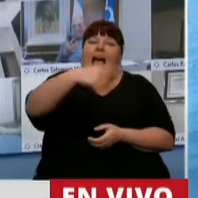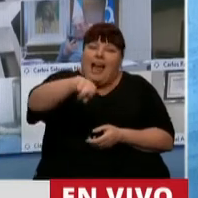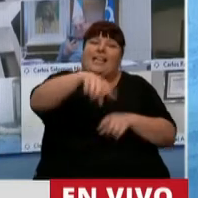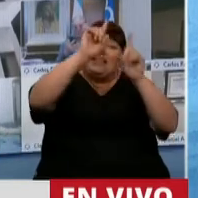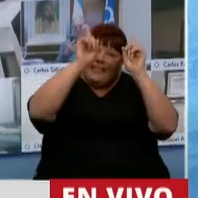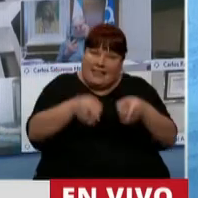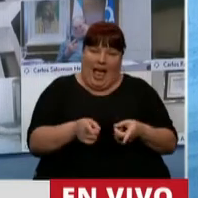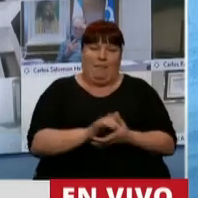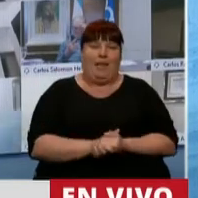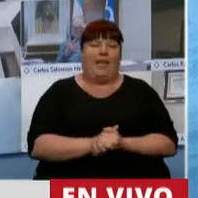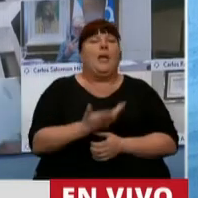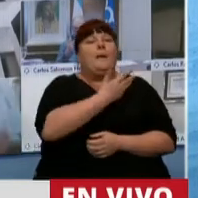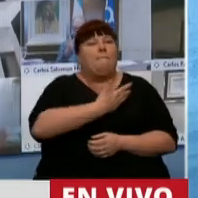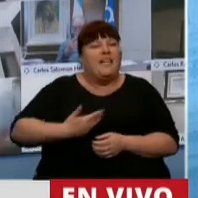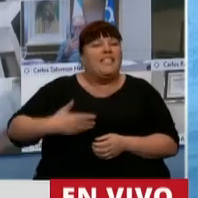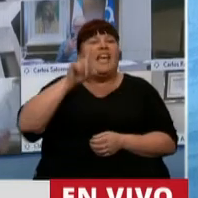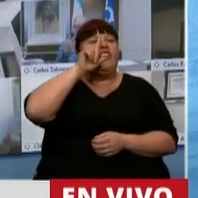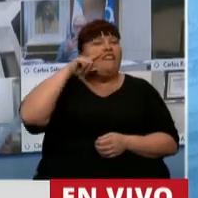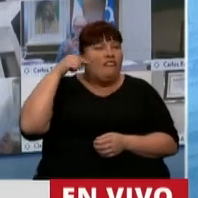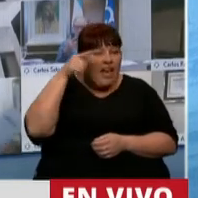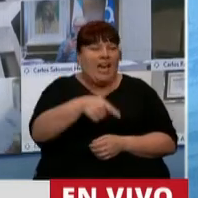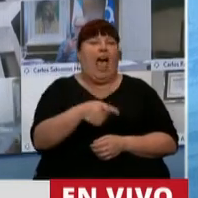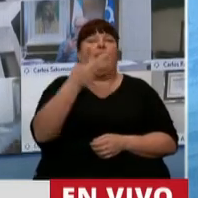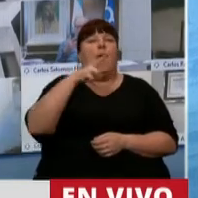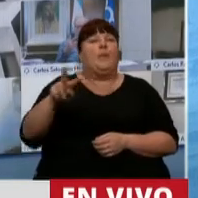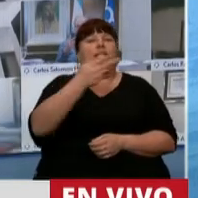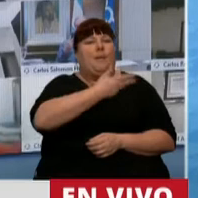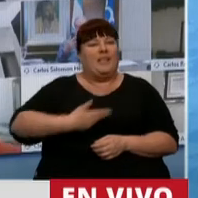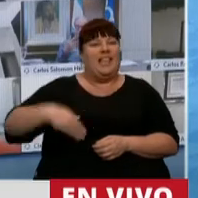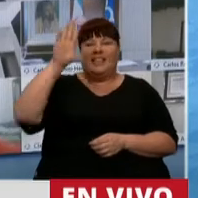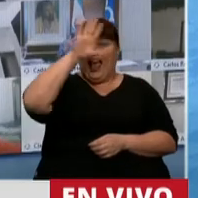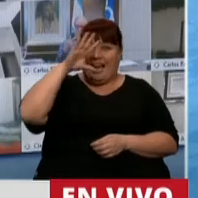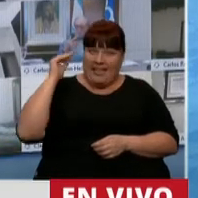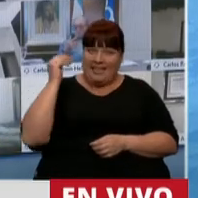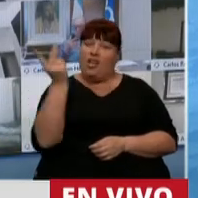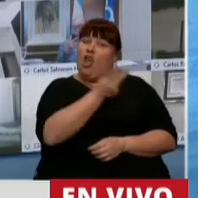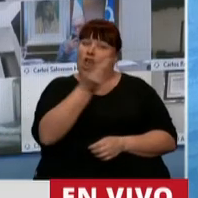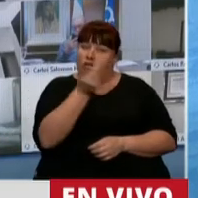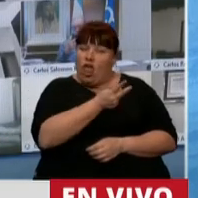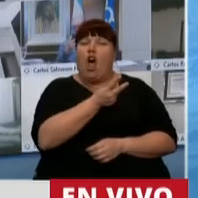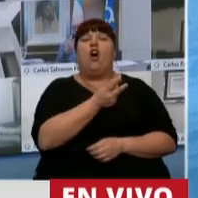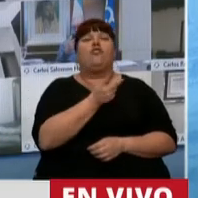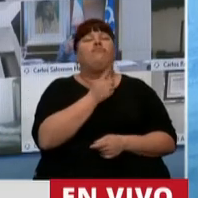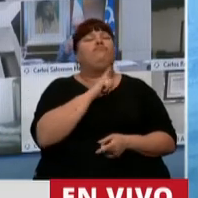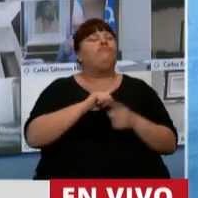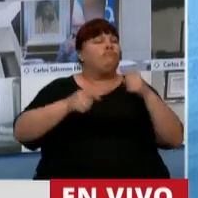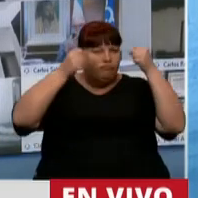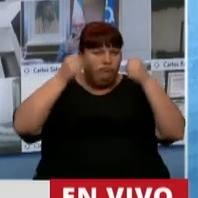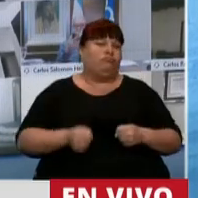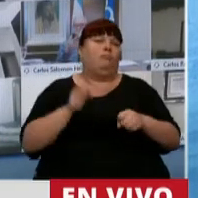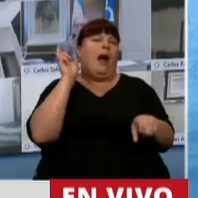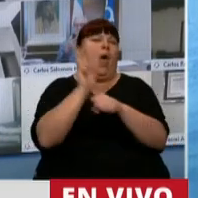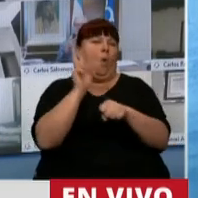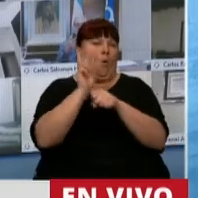también. El presidente Alberto Fernández y su vicepresidenta Cristina Fernández de Kirchner estuvieron decididos a estar